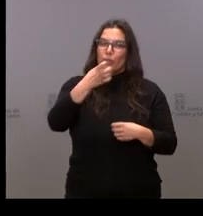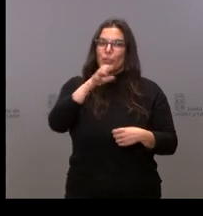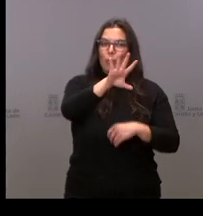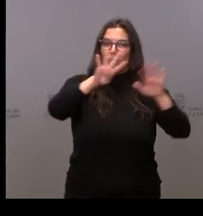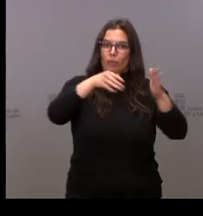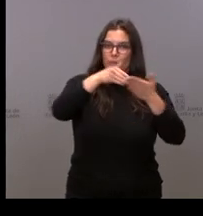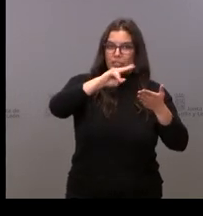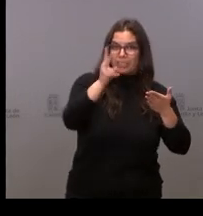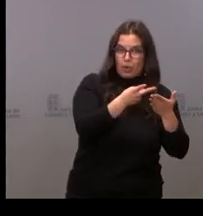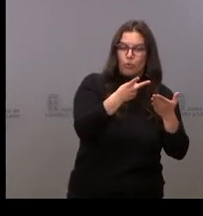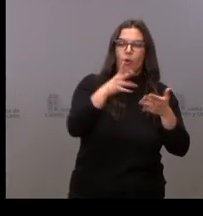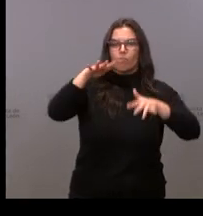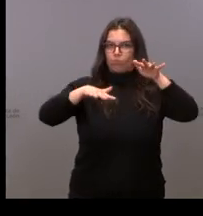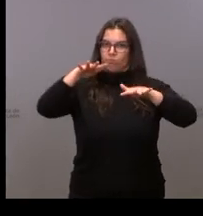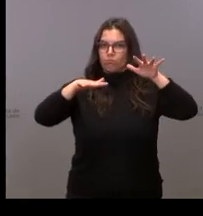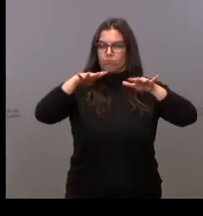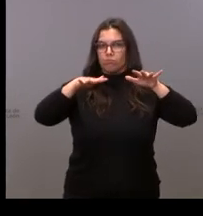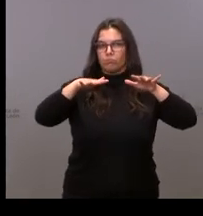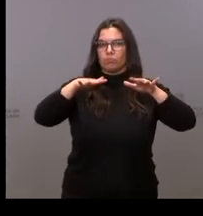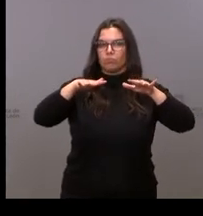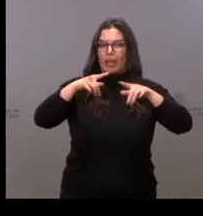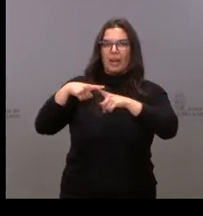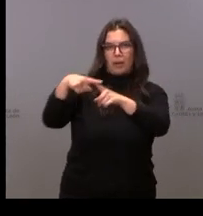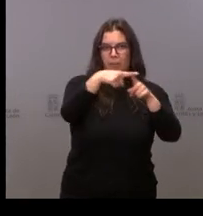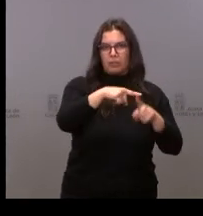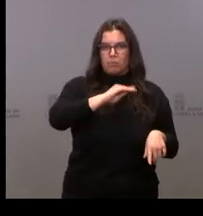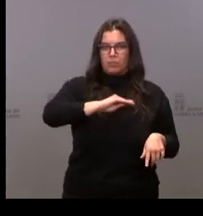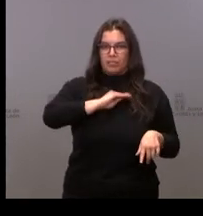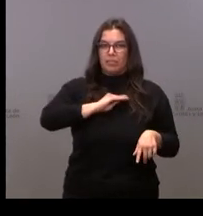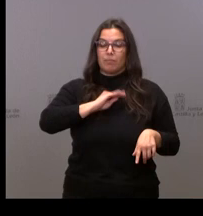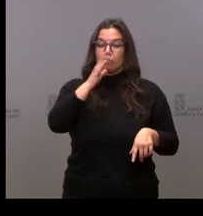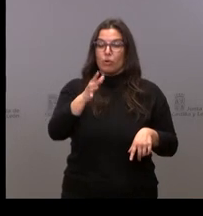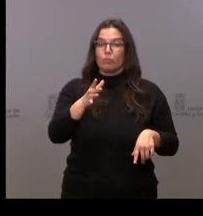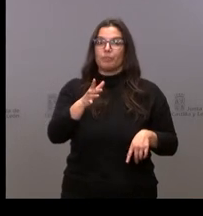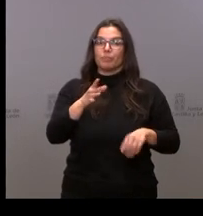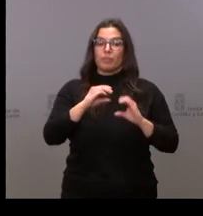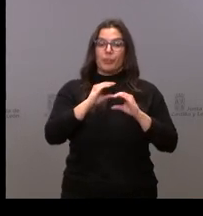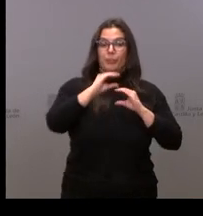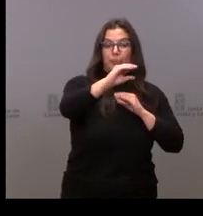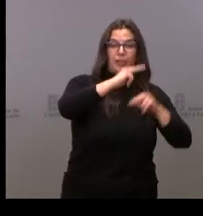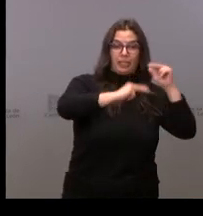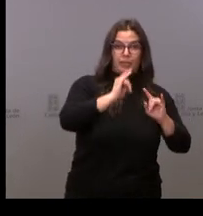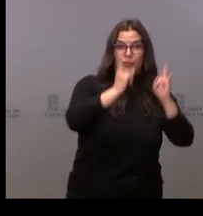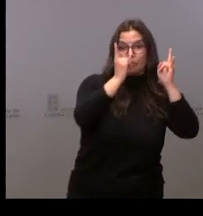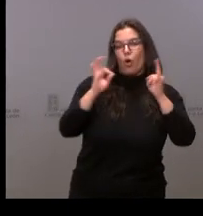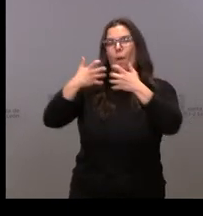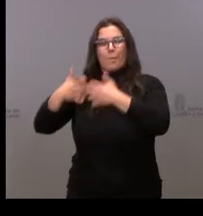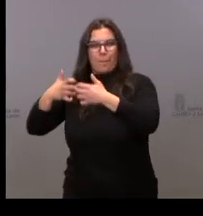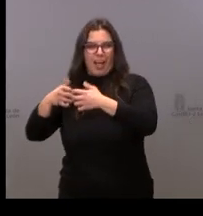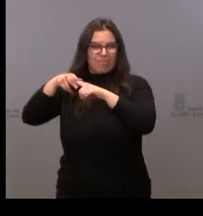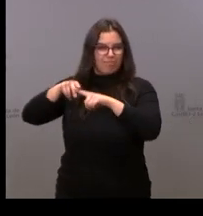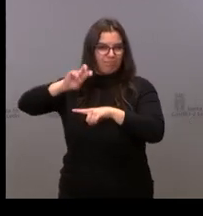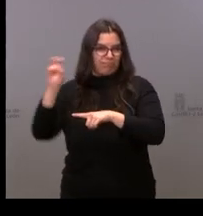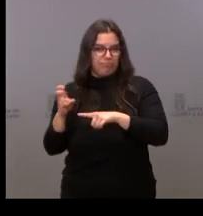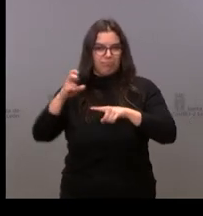de euros hay un gran equilibrio de reparto entre lo que son las infraestructuras y los equipamientos. Para